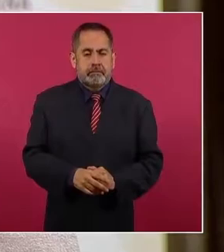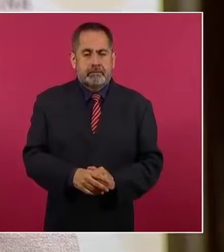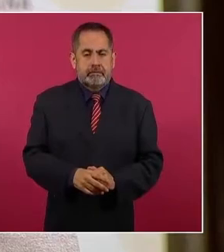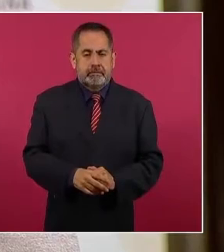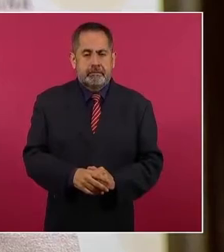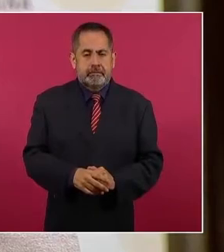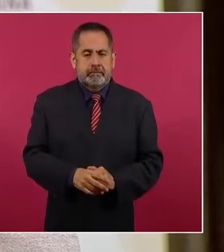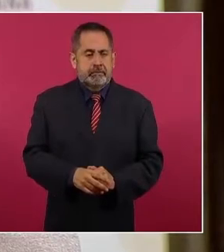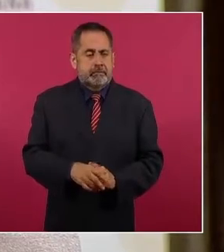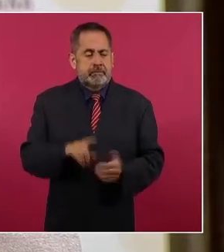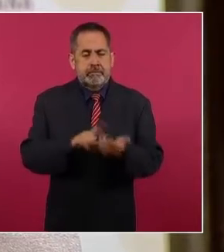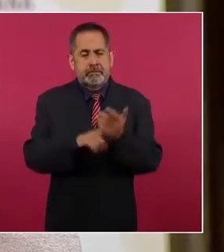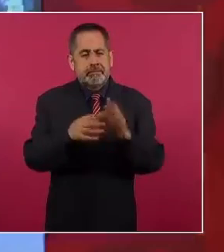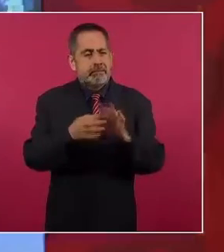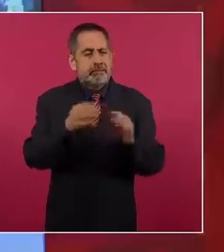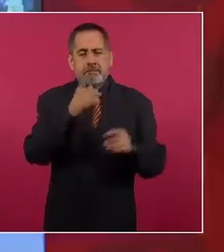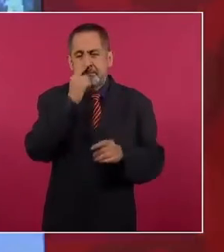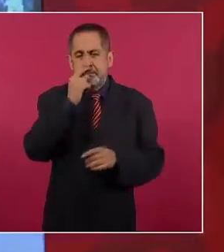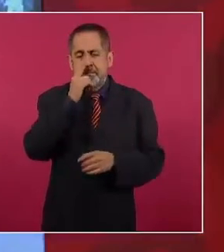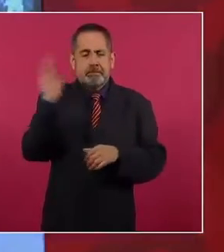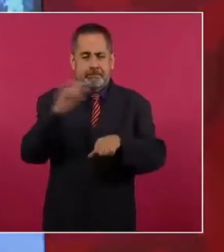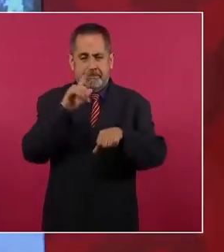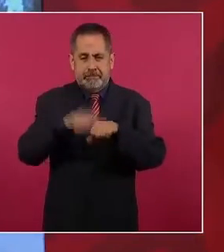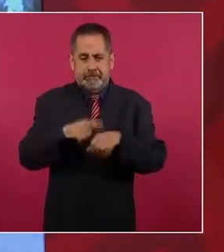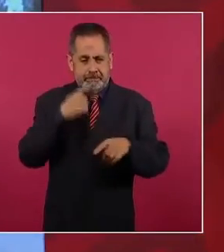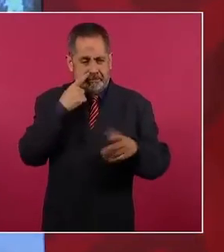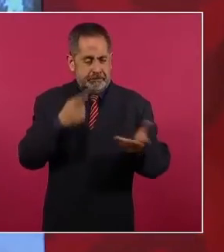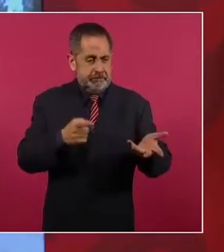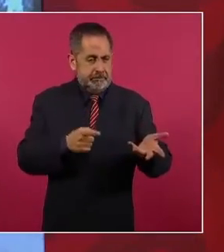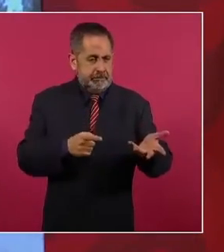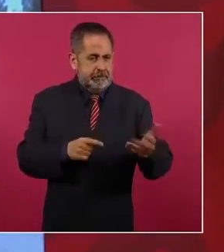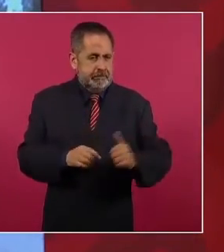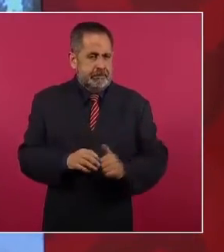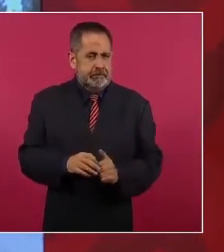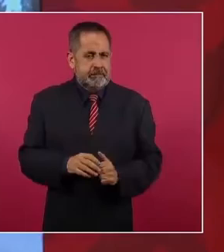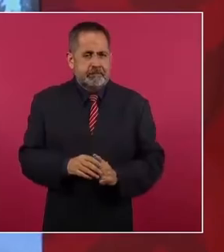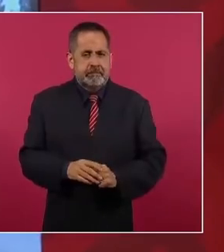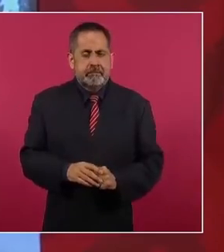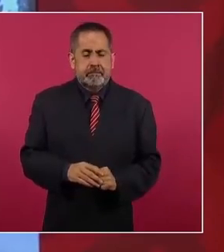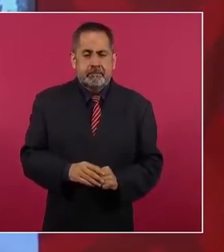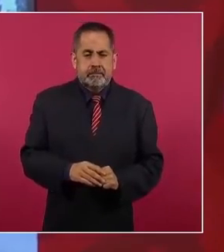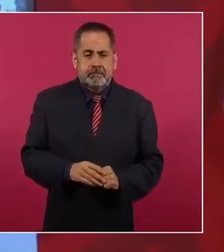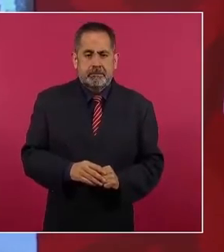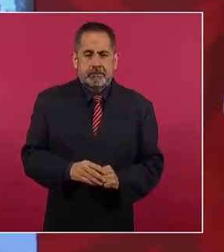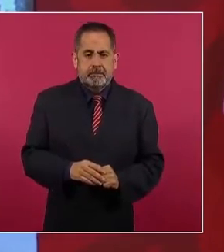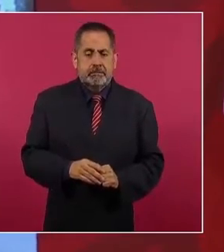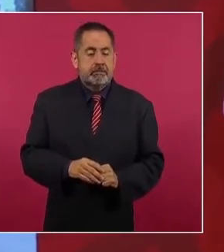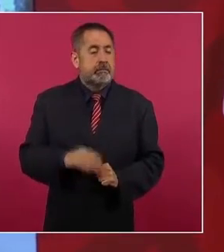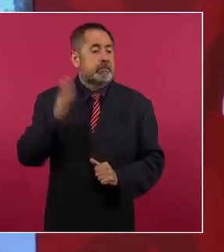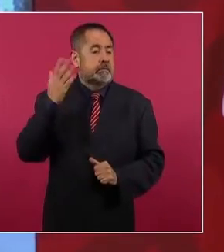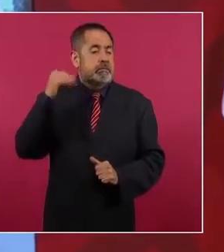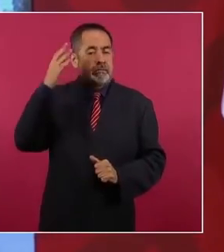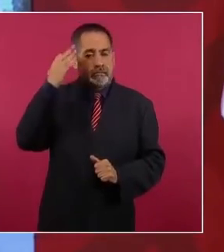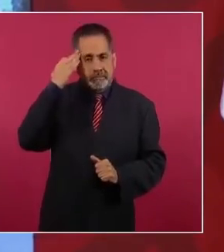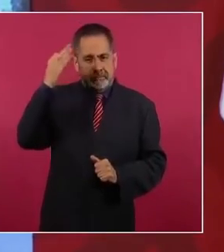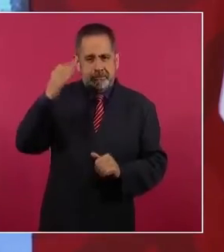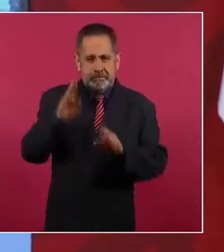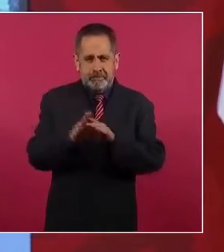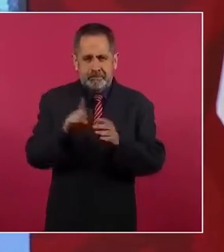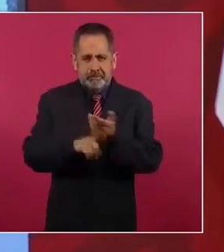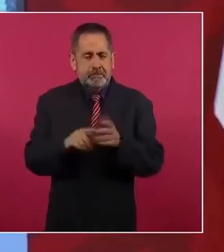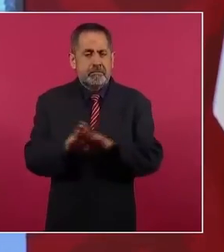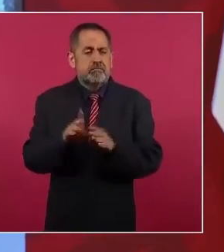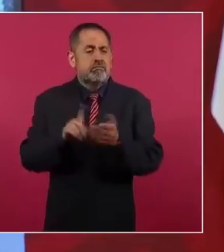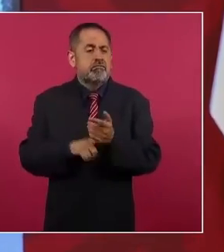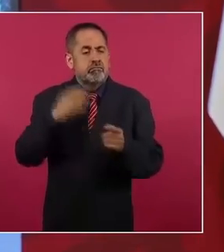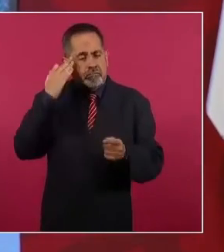de la llamada Policía Federal. Y en su mejor momento, cuantitativamente,